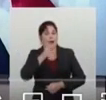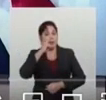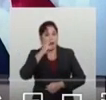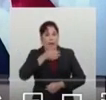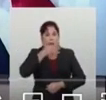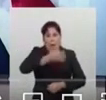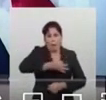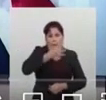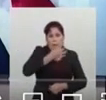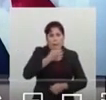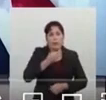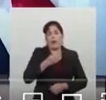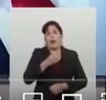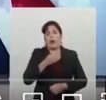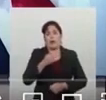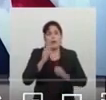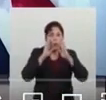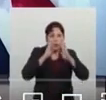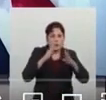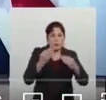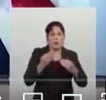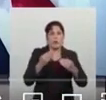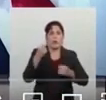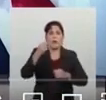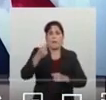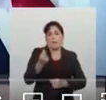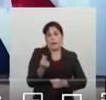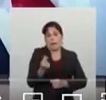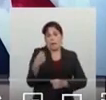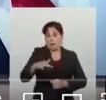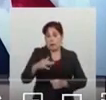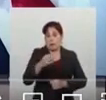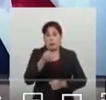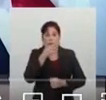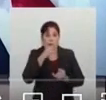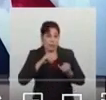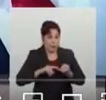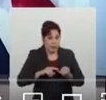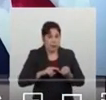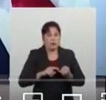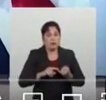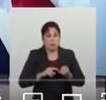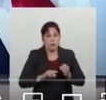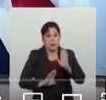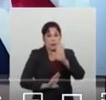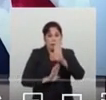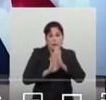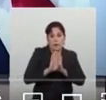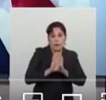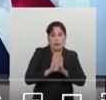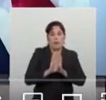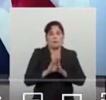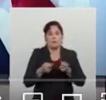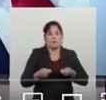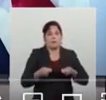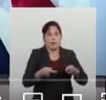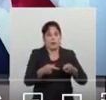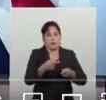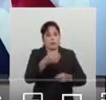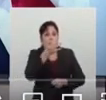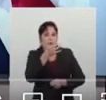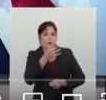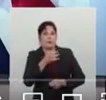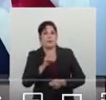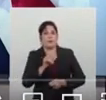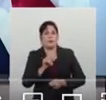algunos problemas urgentes, por ejemplo, el precio de los medicamentos en el país desarrollado cuyos ciudadanos más dinero gastan en medicinas como